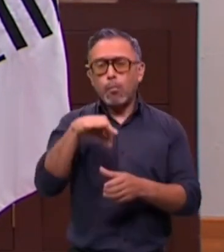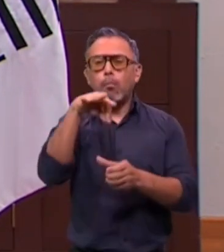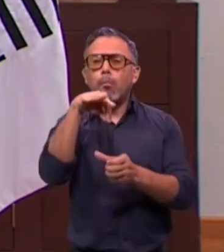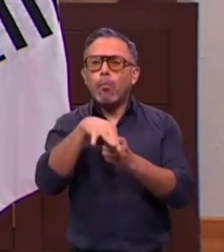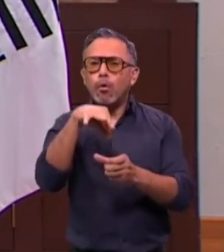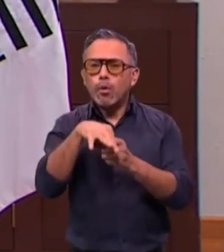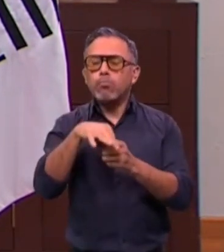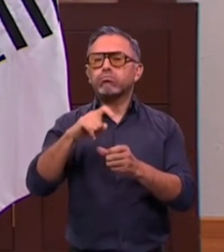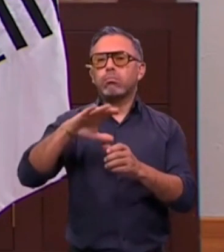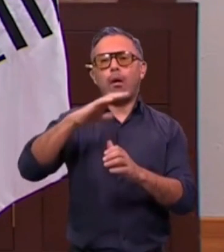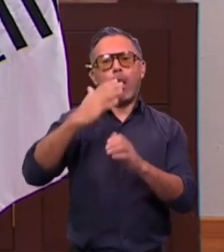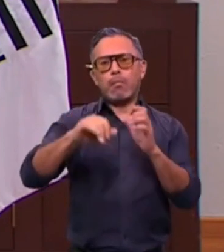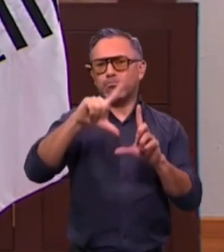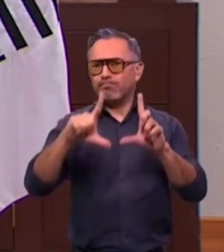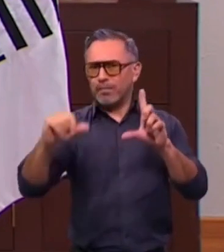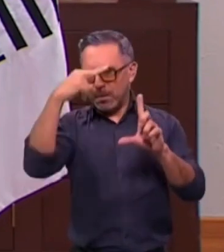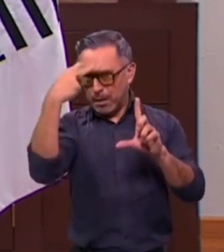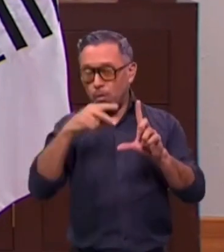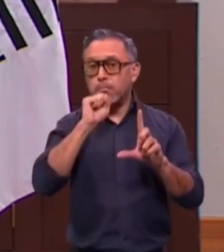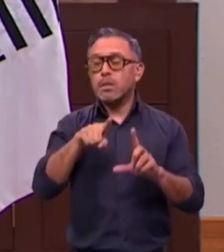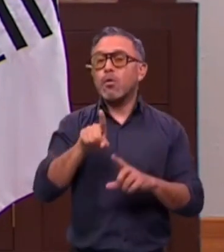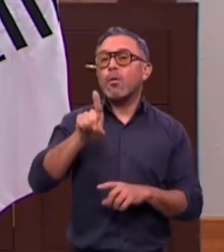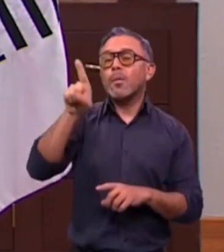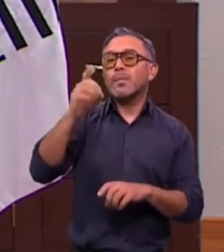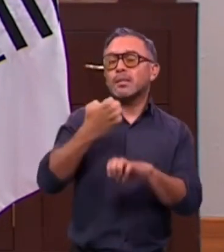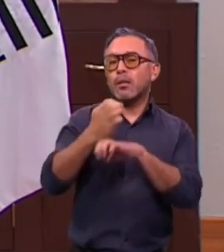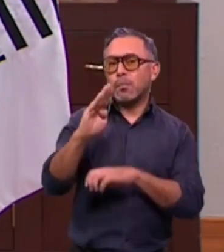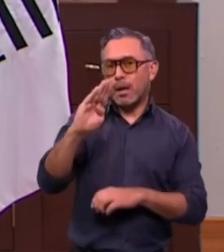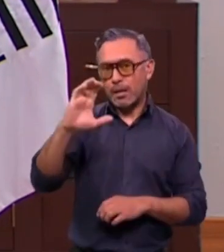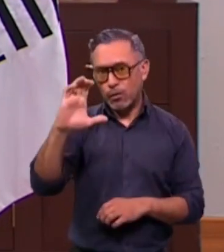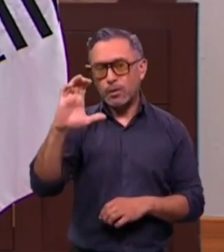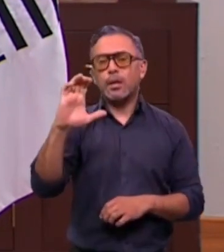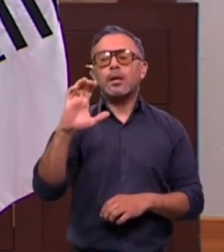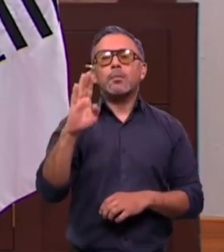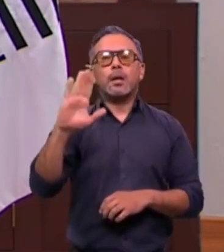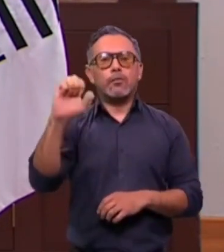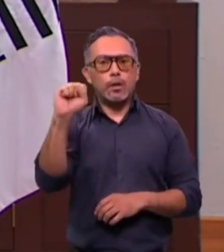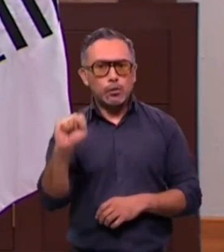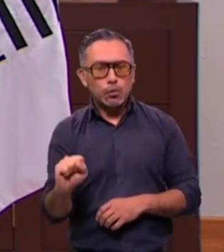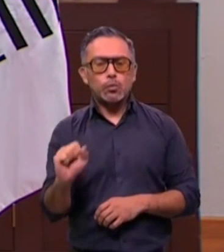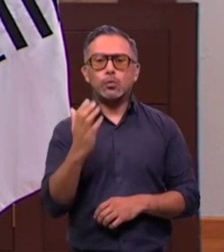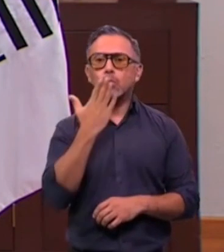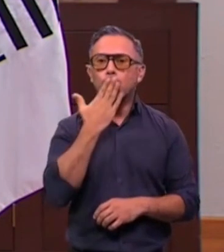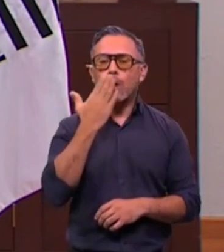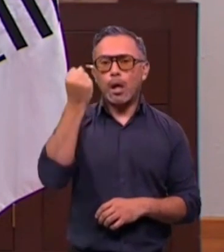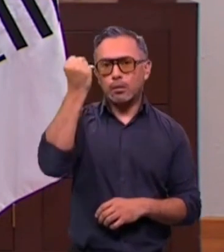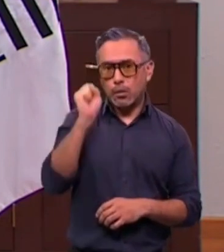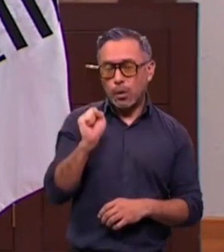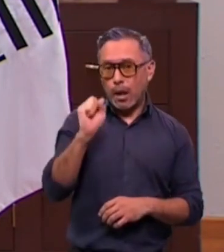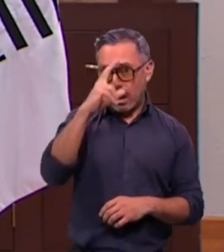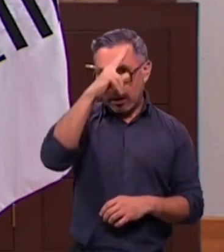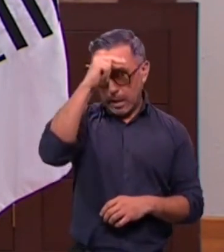considerando los estados de Baja California, Baja California Sur, Sonora, Sinaloa y Nayarit,